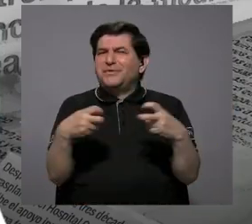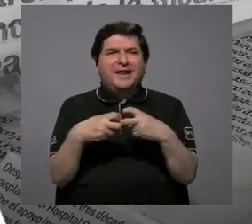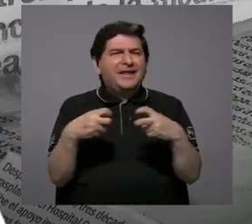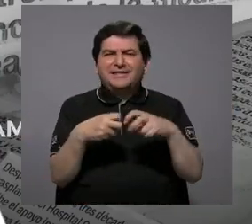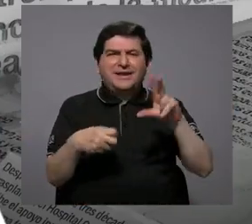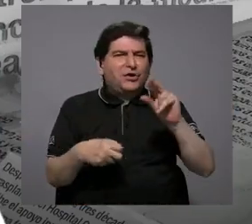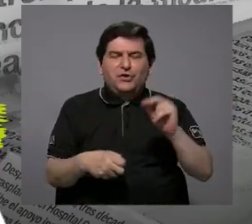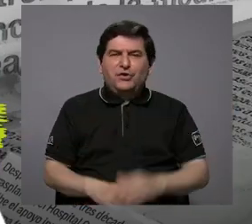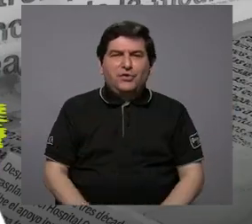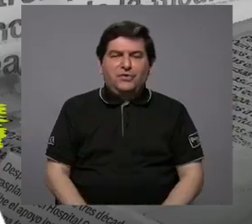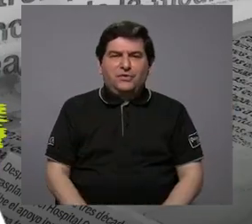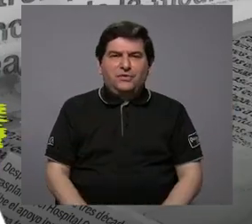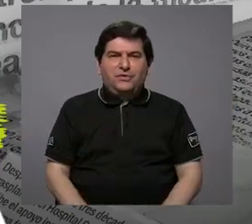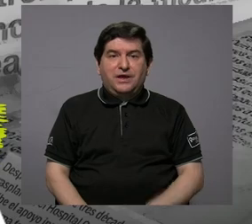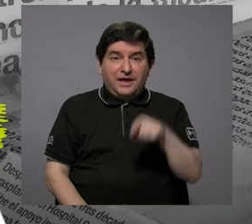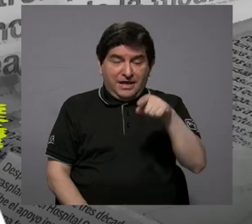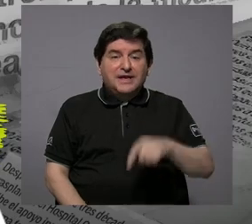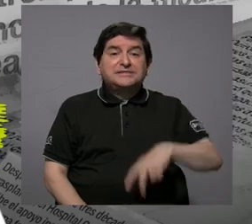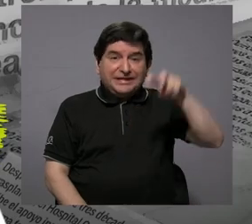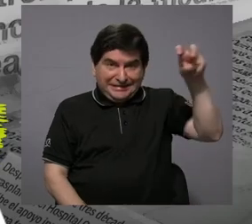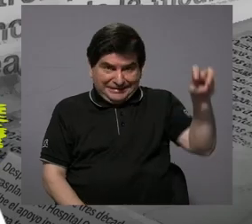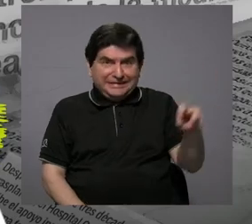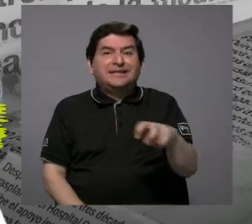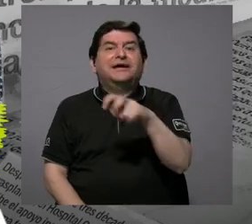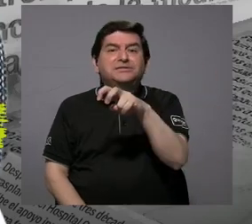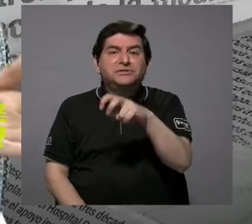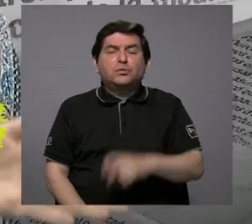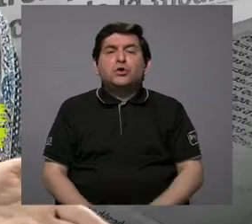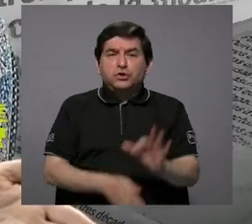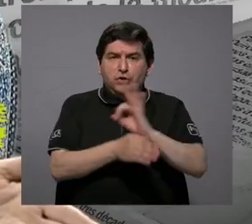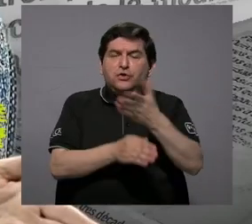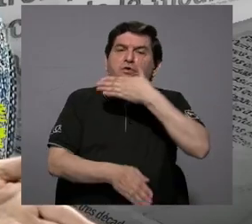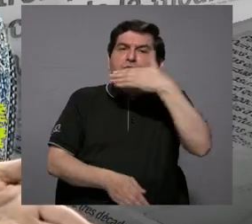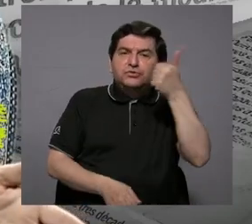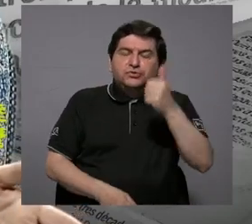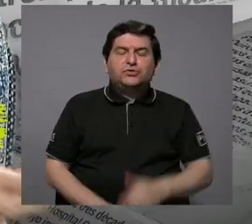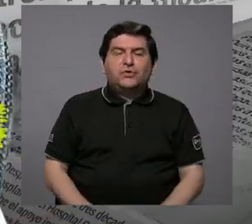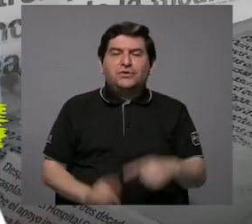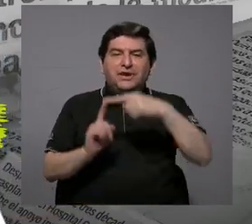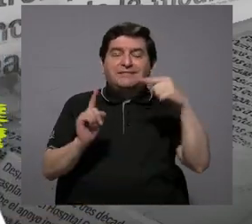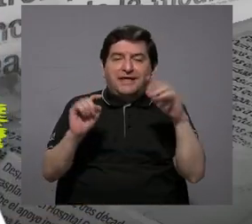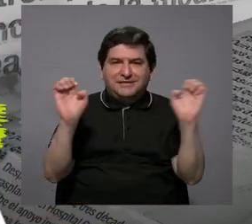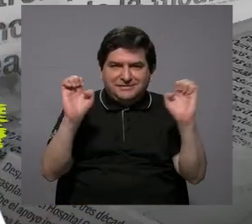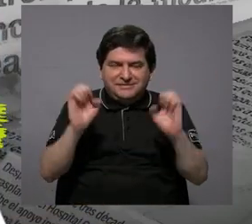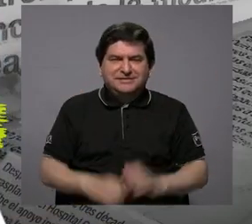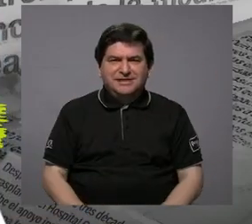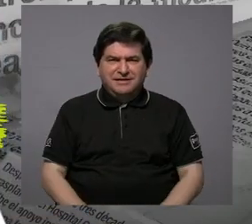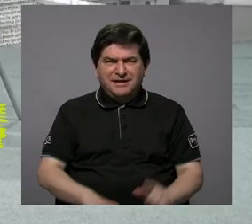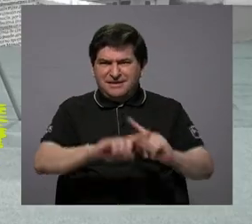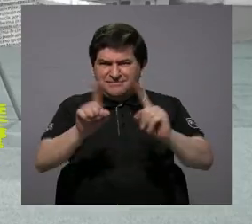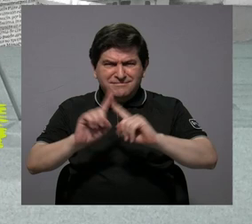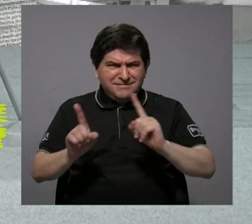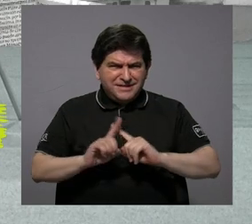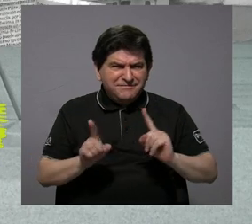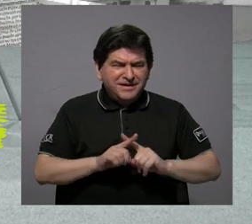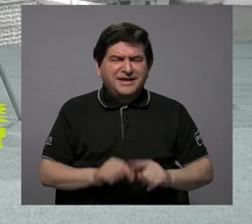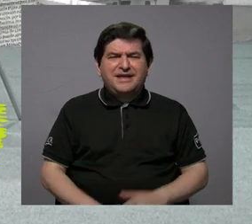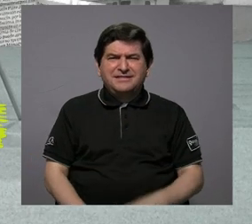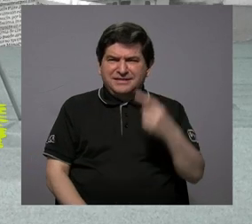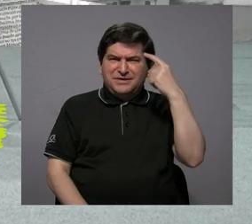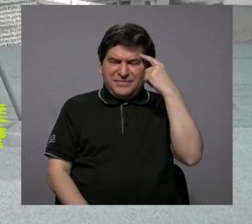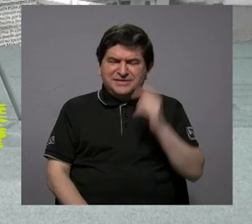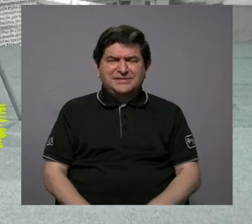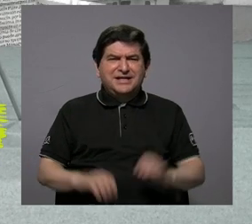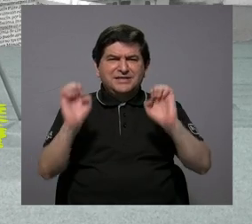eléctrica, voy a decir una movilidad de transporte más eficiente energéticamente. Porque están usando diferentes, ustedes piensan en